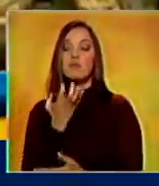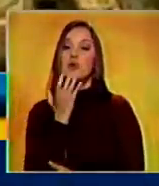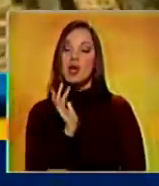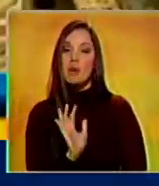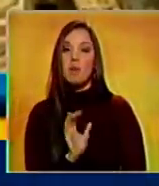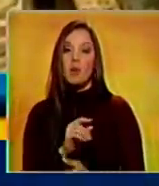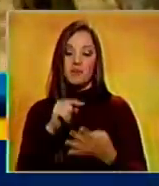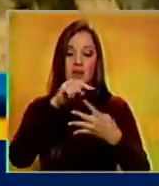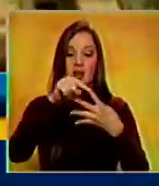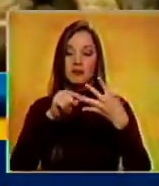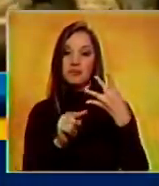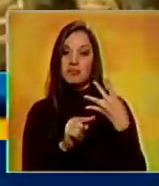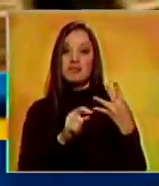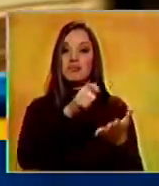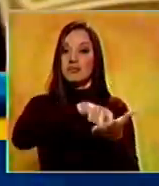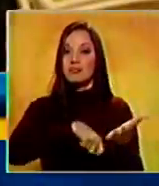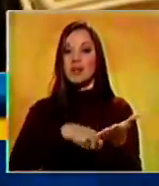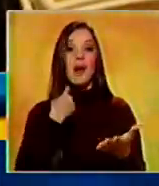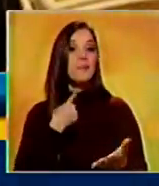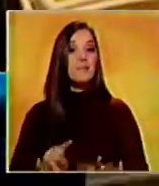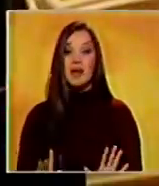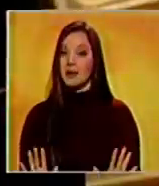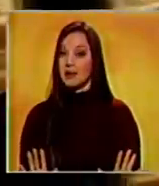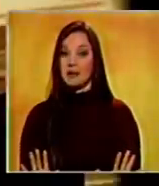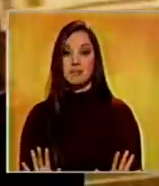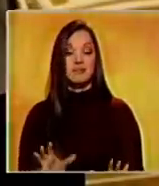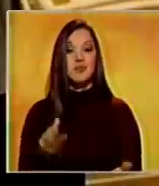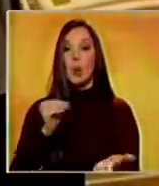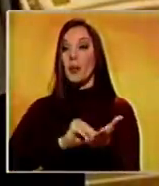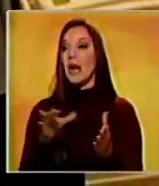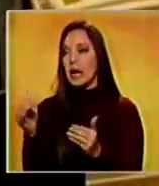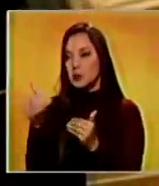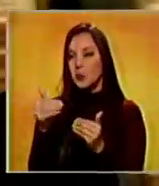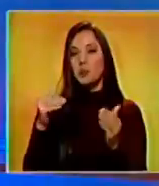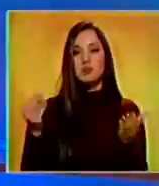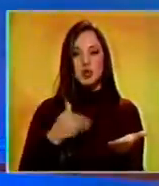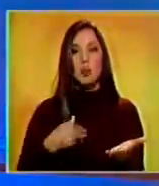cuatrimestres no se emplea, ya no podrá sumarse a futuros consumos.